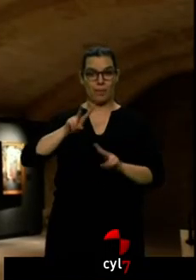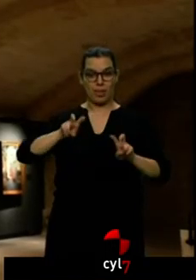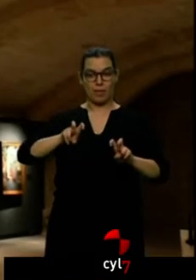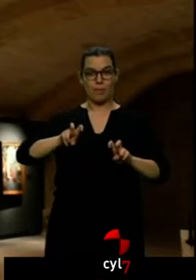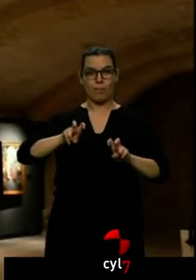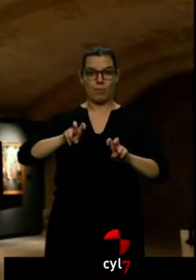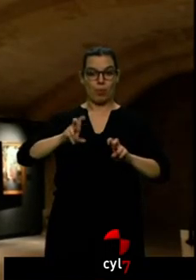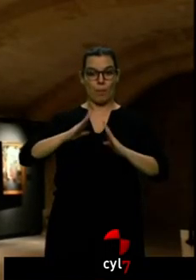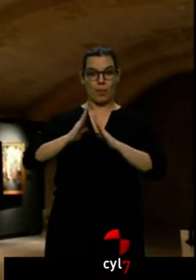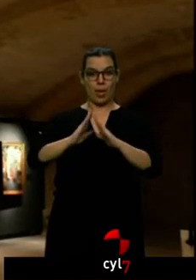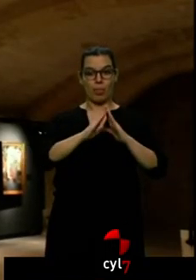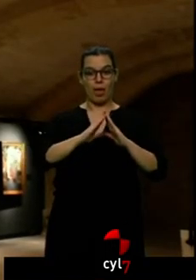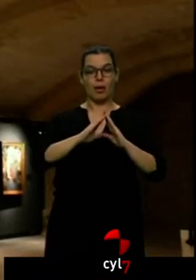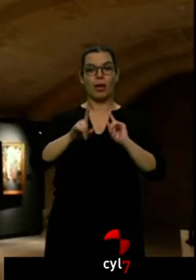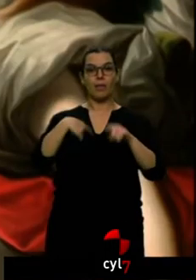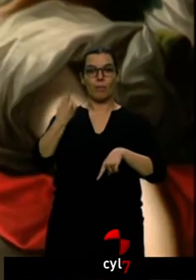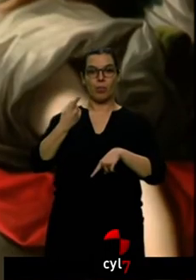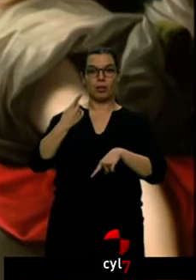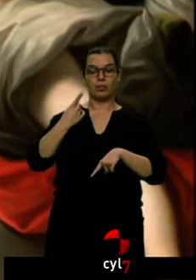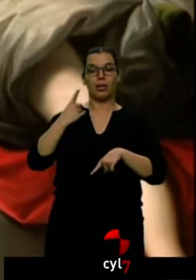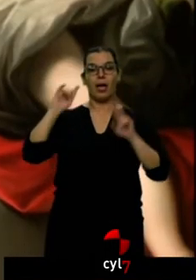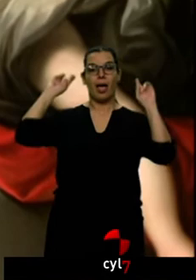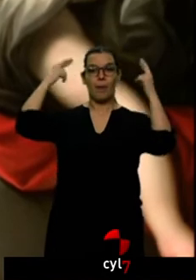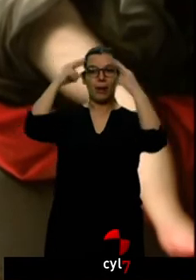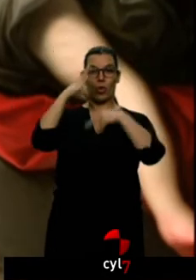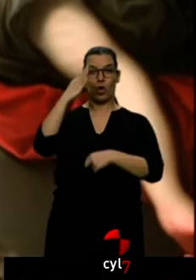sobre las que se levantó el templo por orden del emperador Carlos.